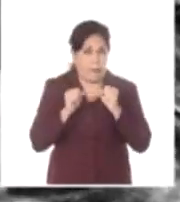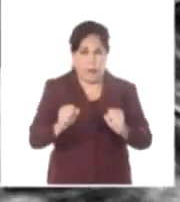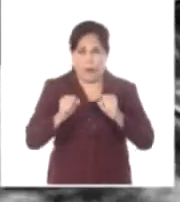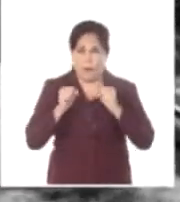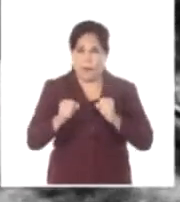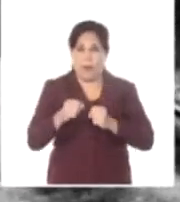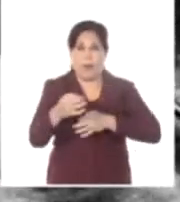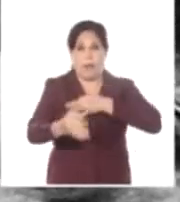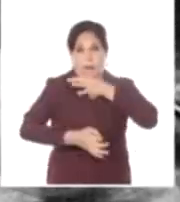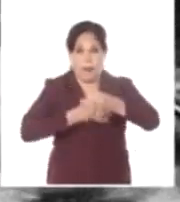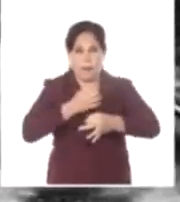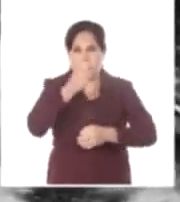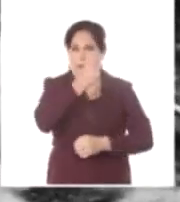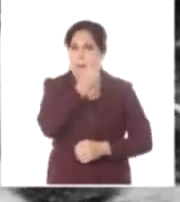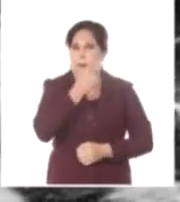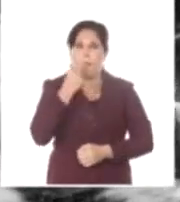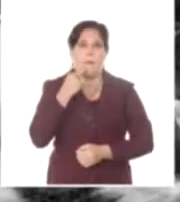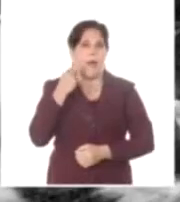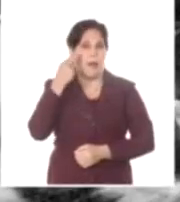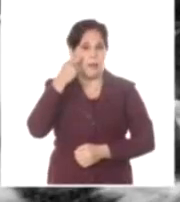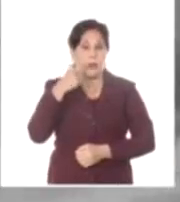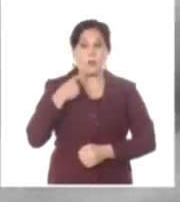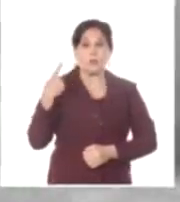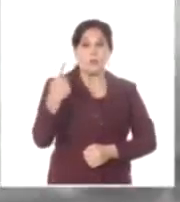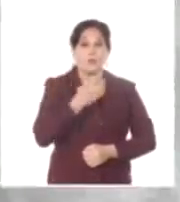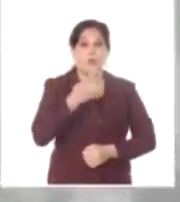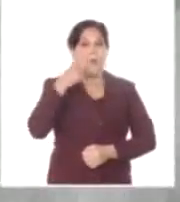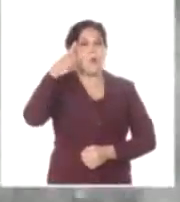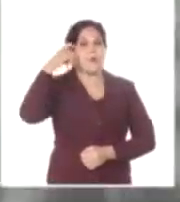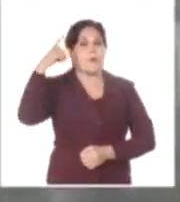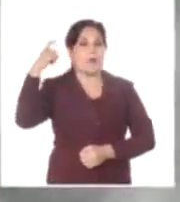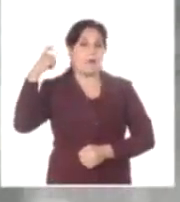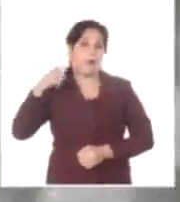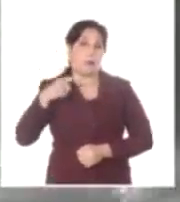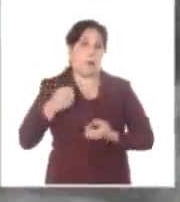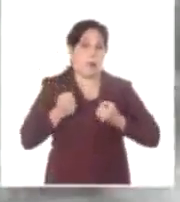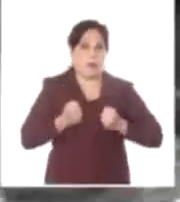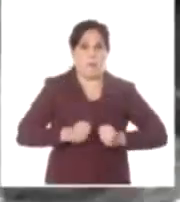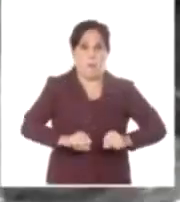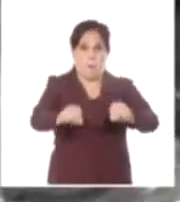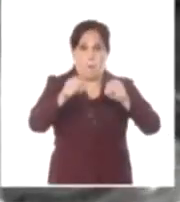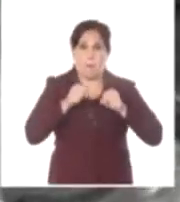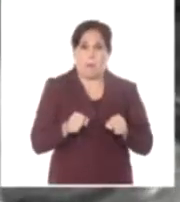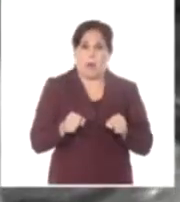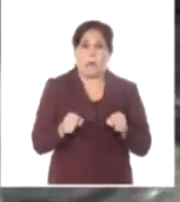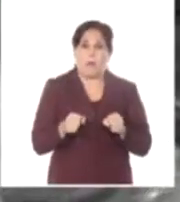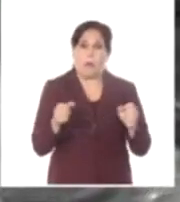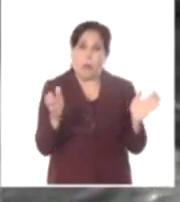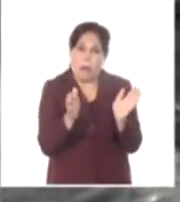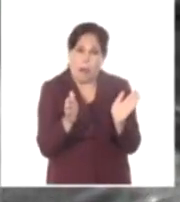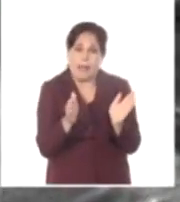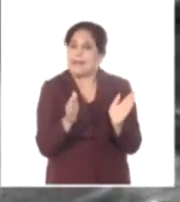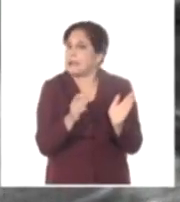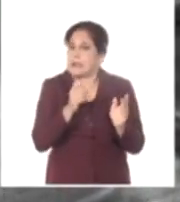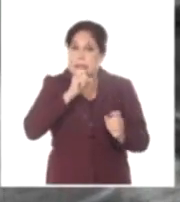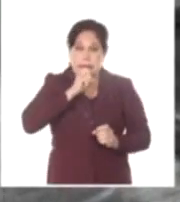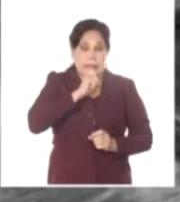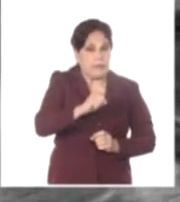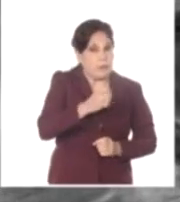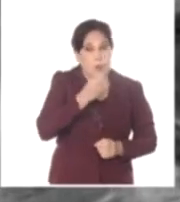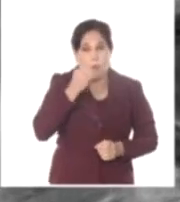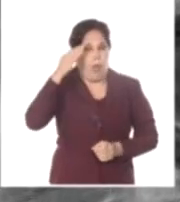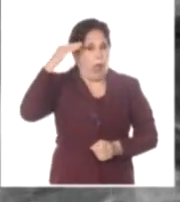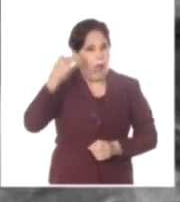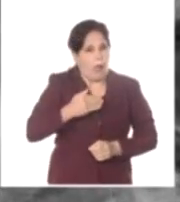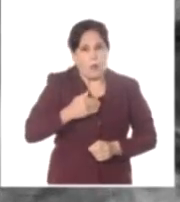descripción permite imaginar a los expedicionarios luchando contra las olas y con gestos rápidos ceñirse sus